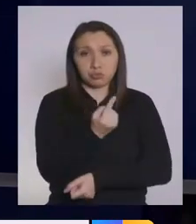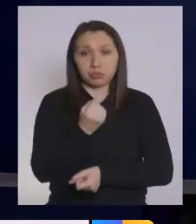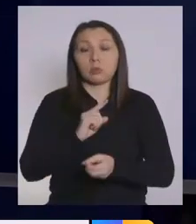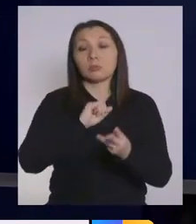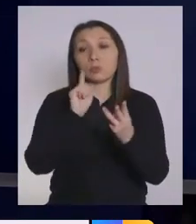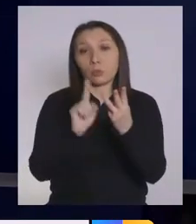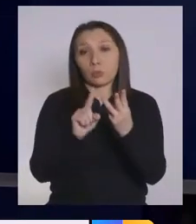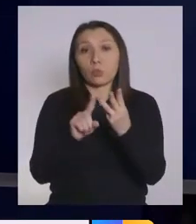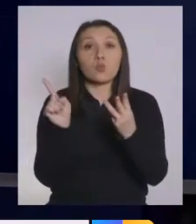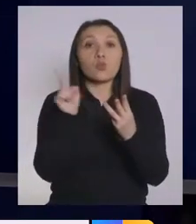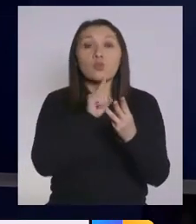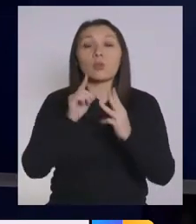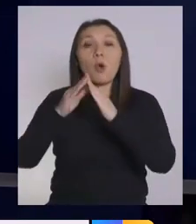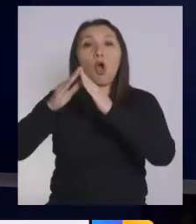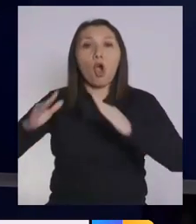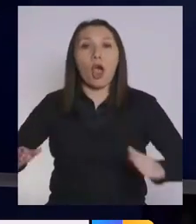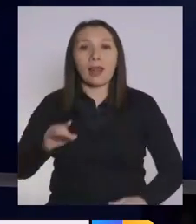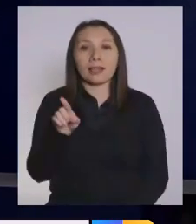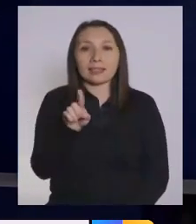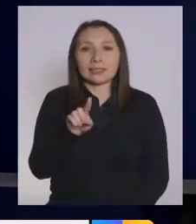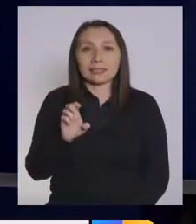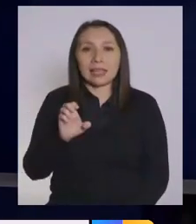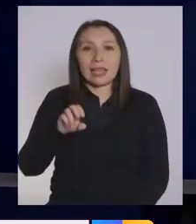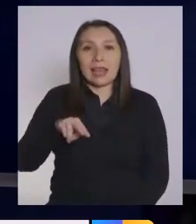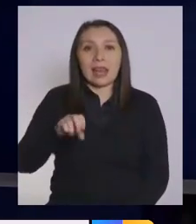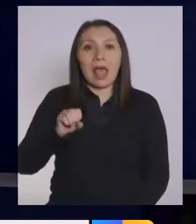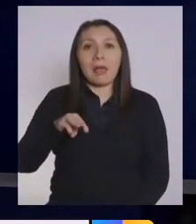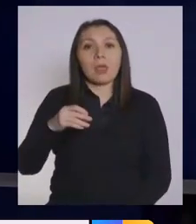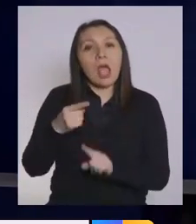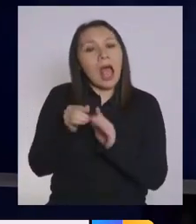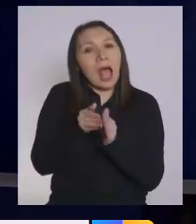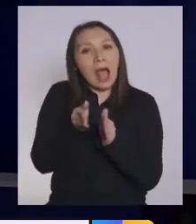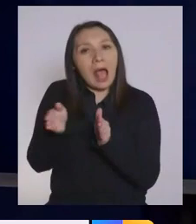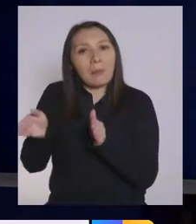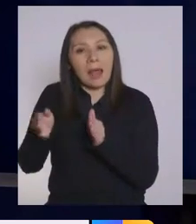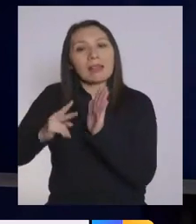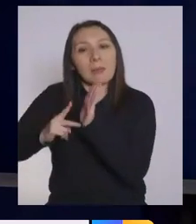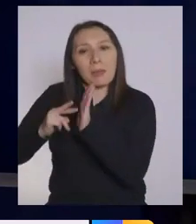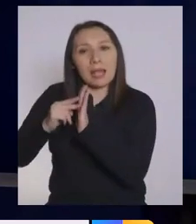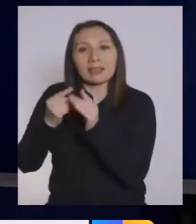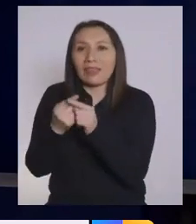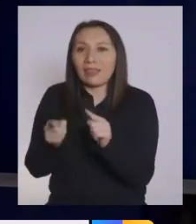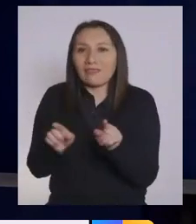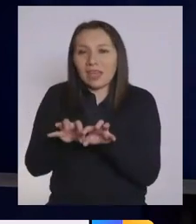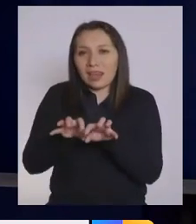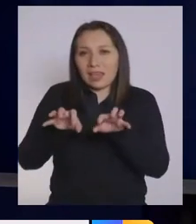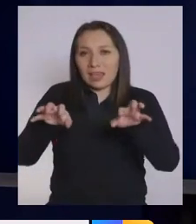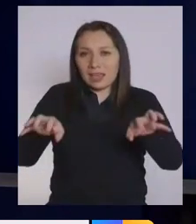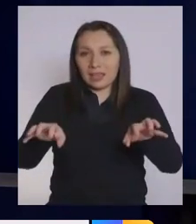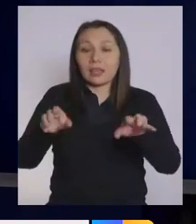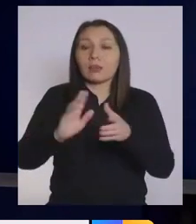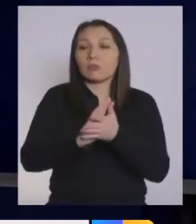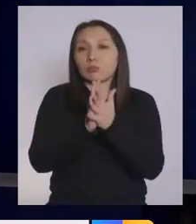para las residencias del Sename, que tiene su paso a paso. Eso no corresponde a las que están en cuarentena, pero sí a todas las demás.